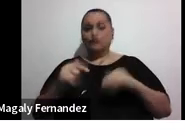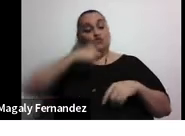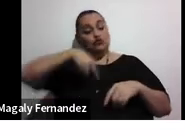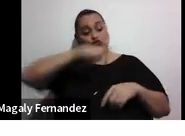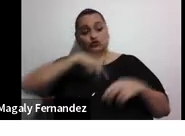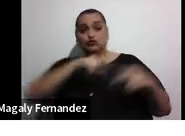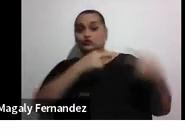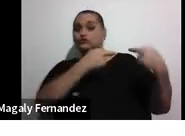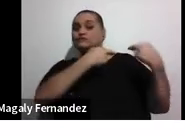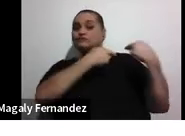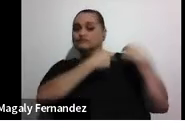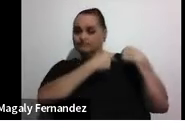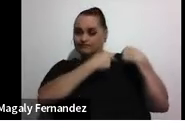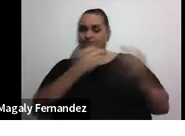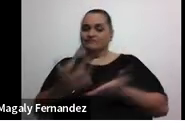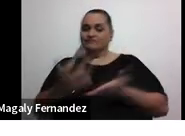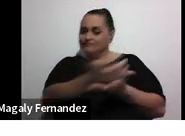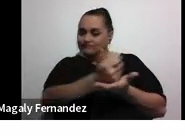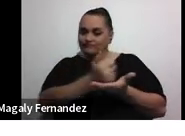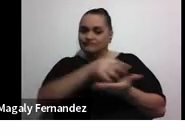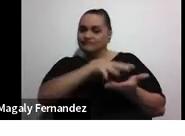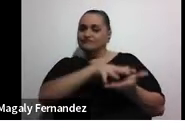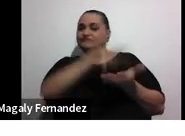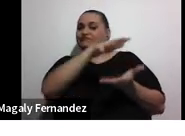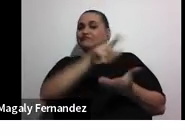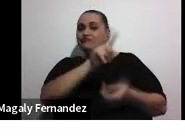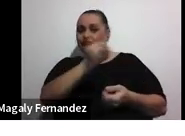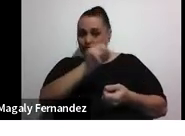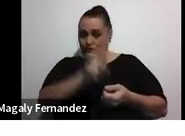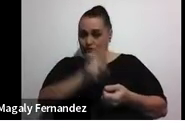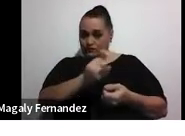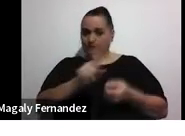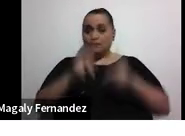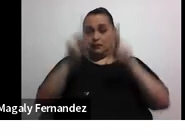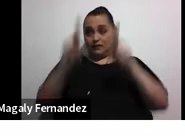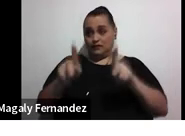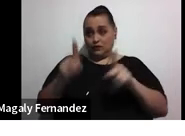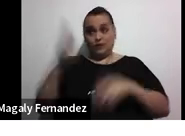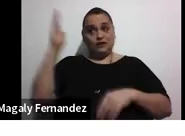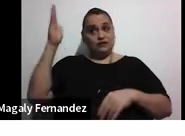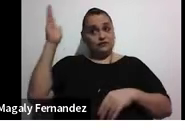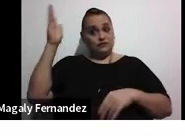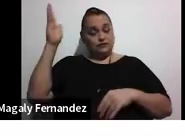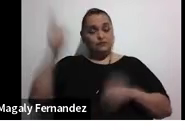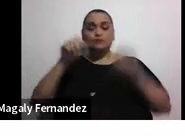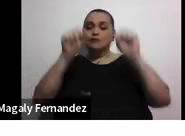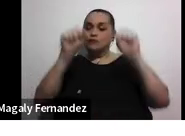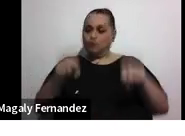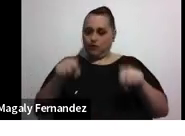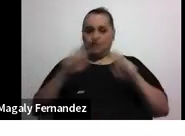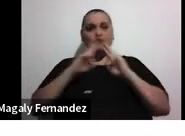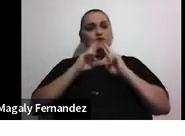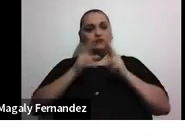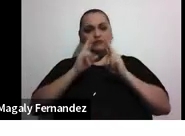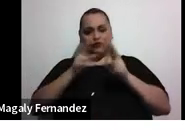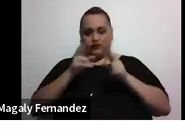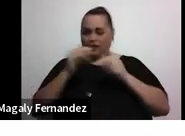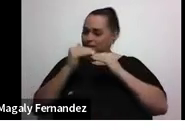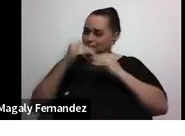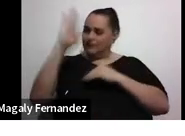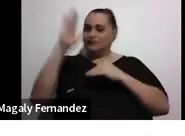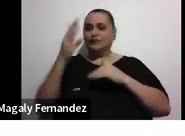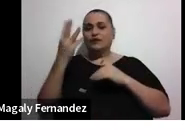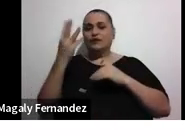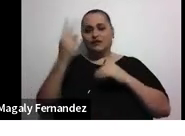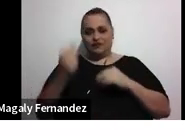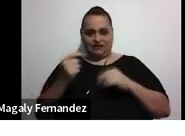encargaremos de recolectar las preguntas para que la persona expositora pueda dar respuesta a la mayor cantidad